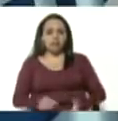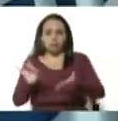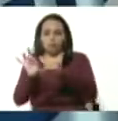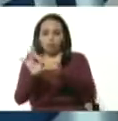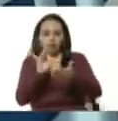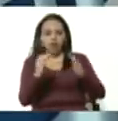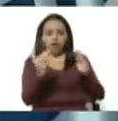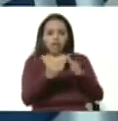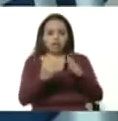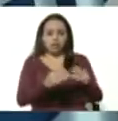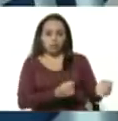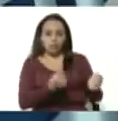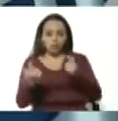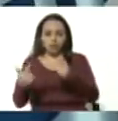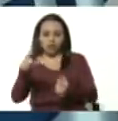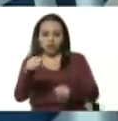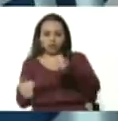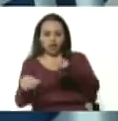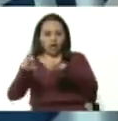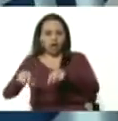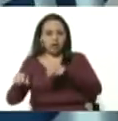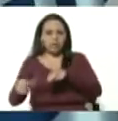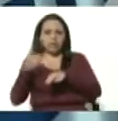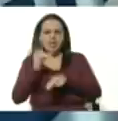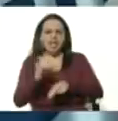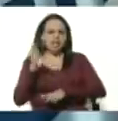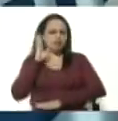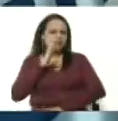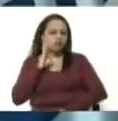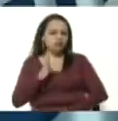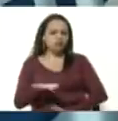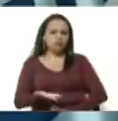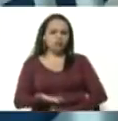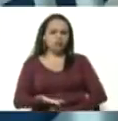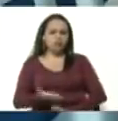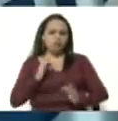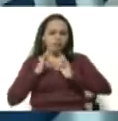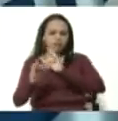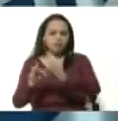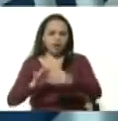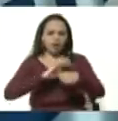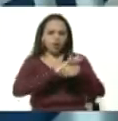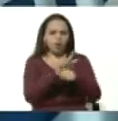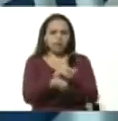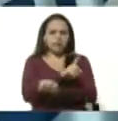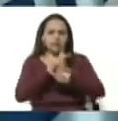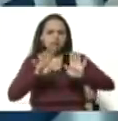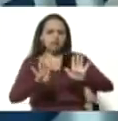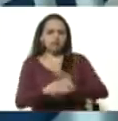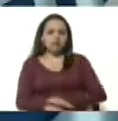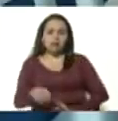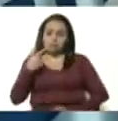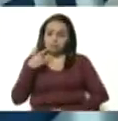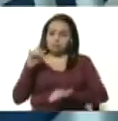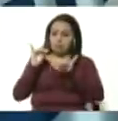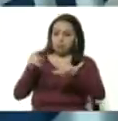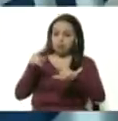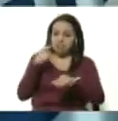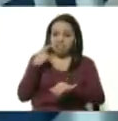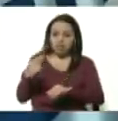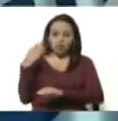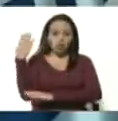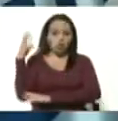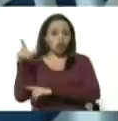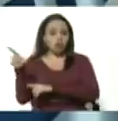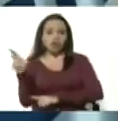para montarlos en vehículos que estaban contaminados de COVID-19 solo lo dijeron ellos mismos allá que